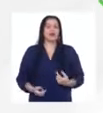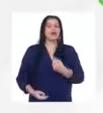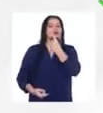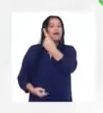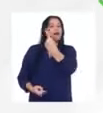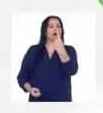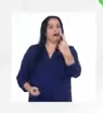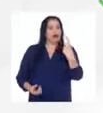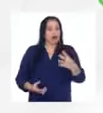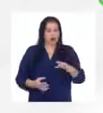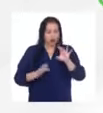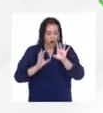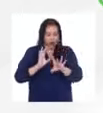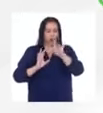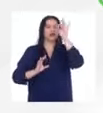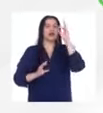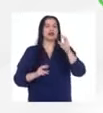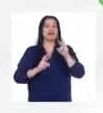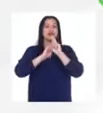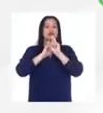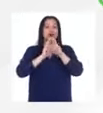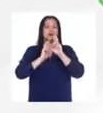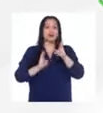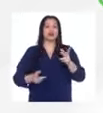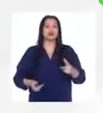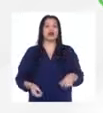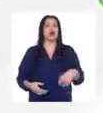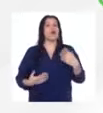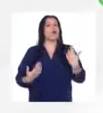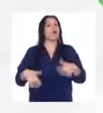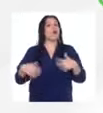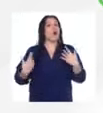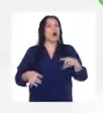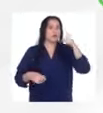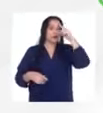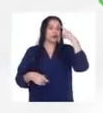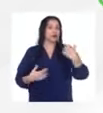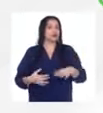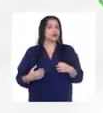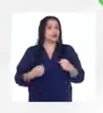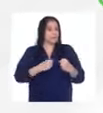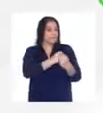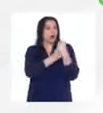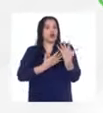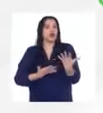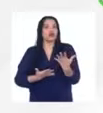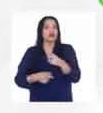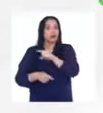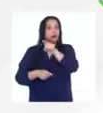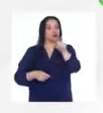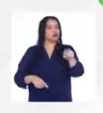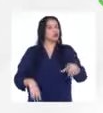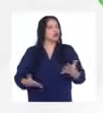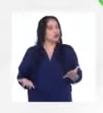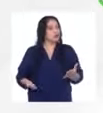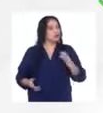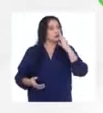cada uno descubrir esa respuesta creo que puede ser increíblemente poderoso para todos ustedes